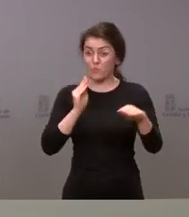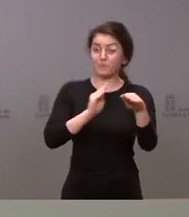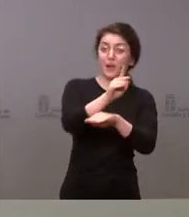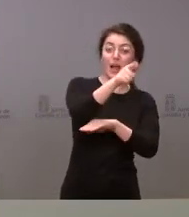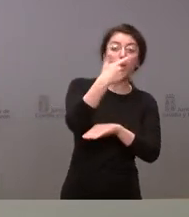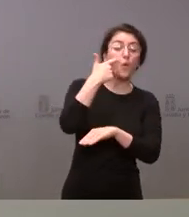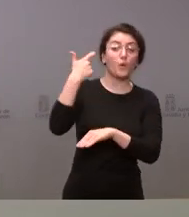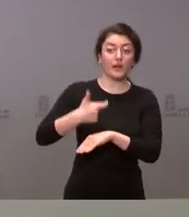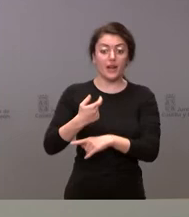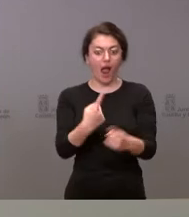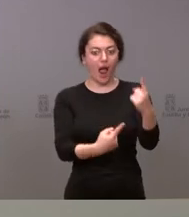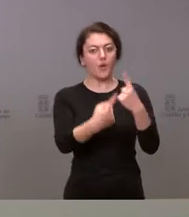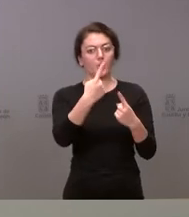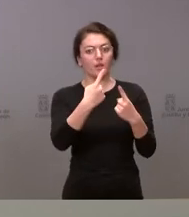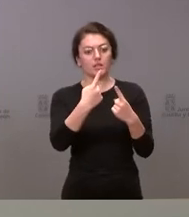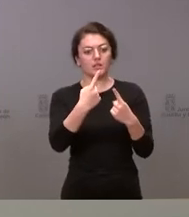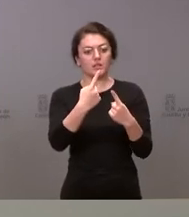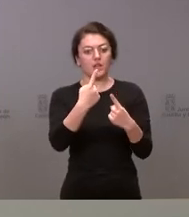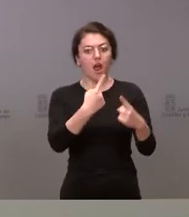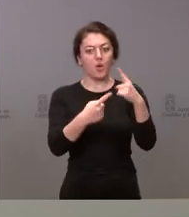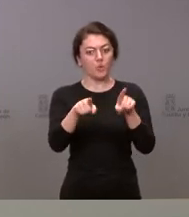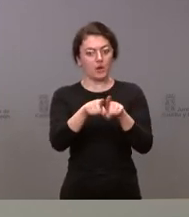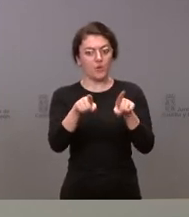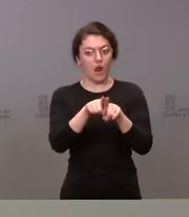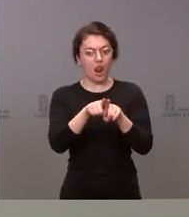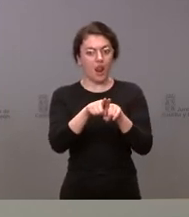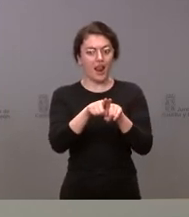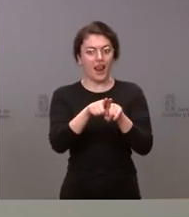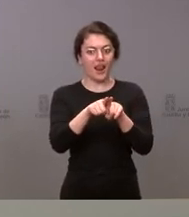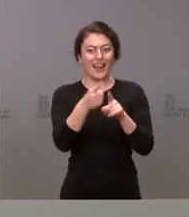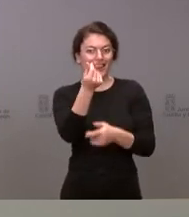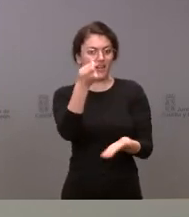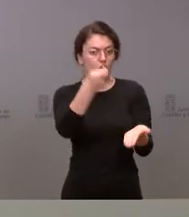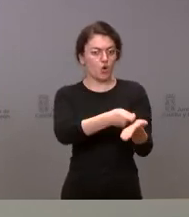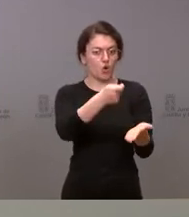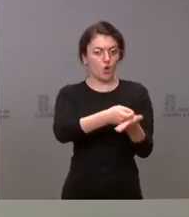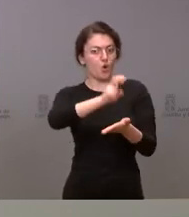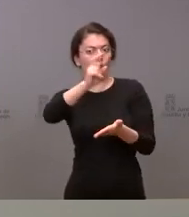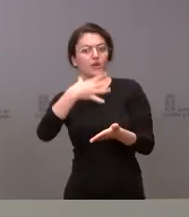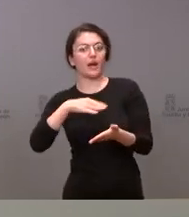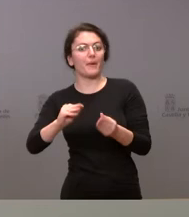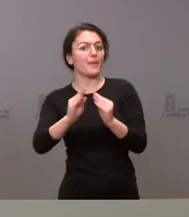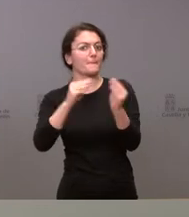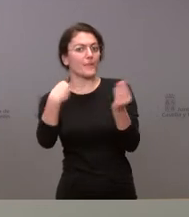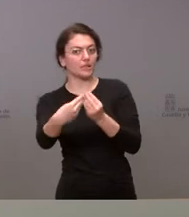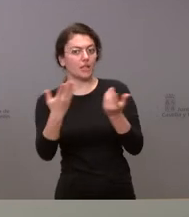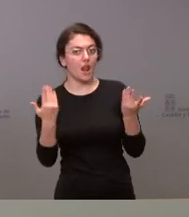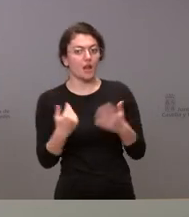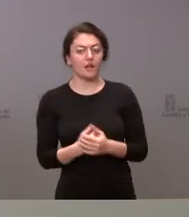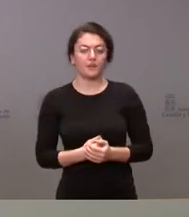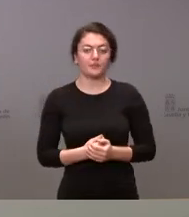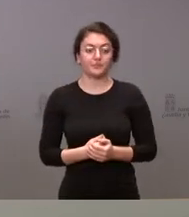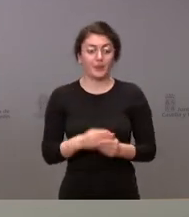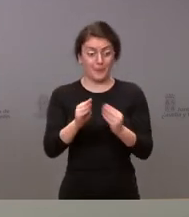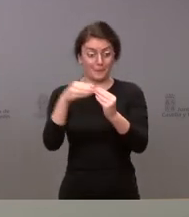algunas tendrán un carácter de contenido económico metálico y otras puedan ser material. Lógicamente, el material ya no se